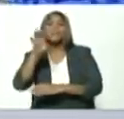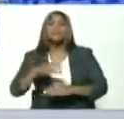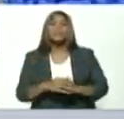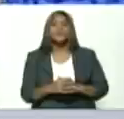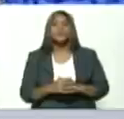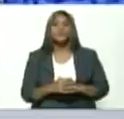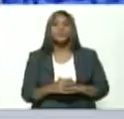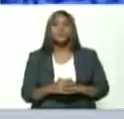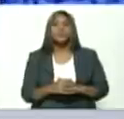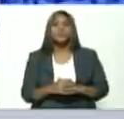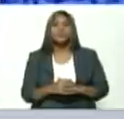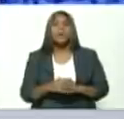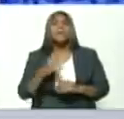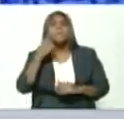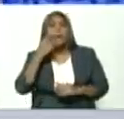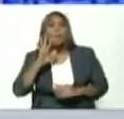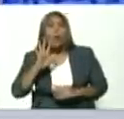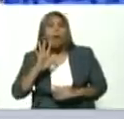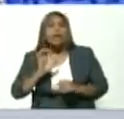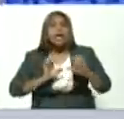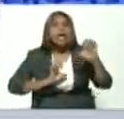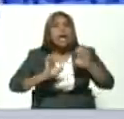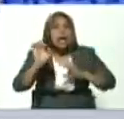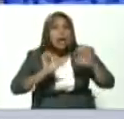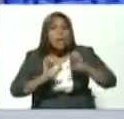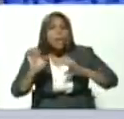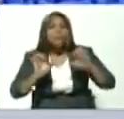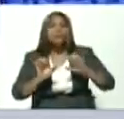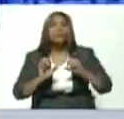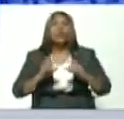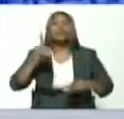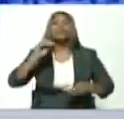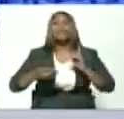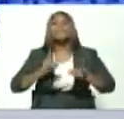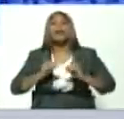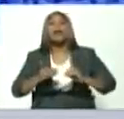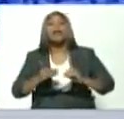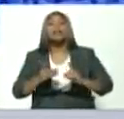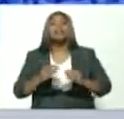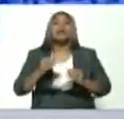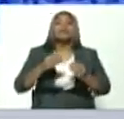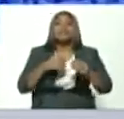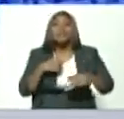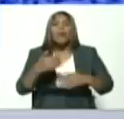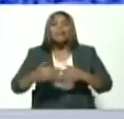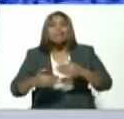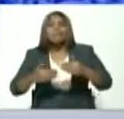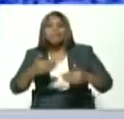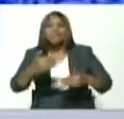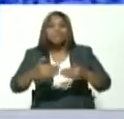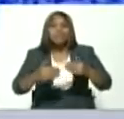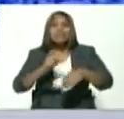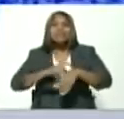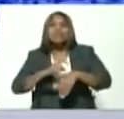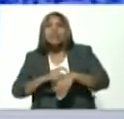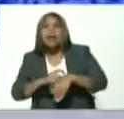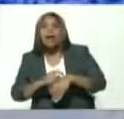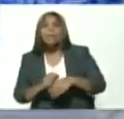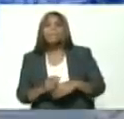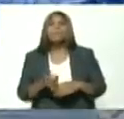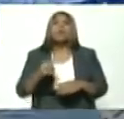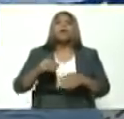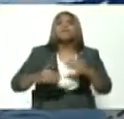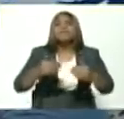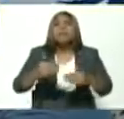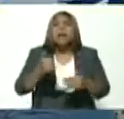lo iremos estudiando en relación al desarrollo de los acontecimientos y de la verdad, a la dialéctica de los hechos.